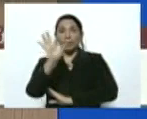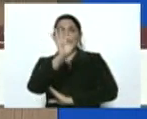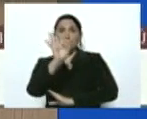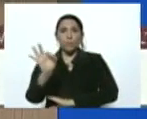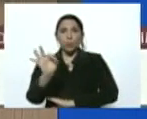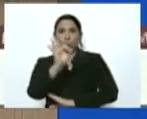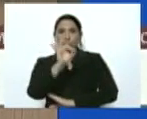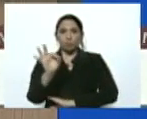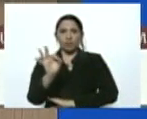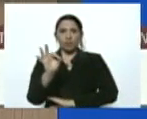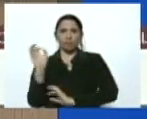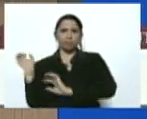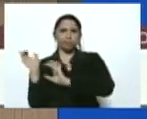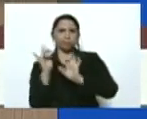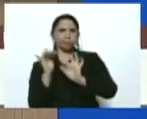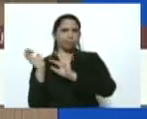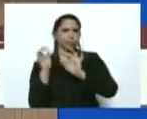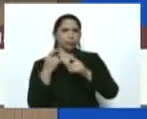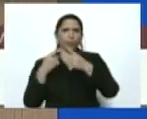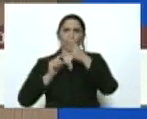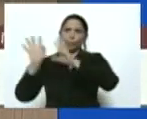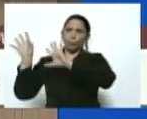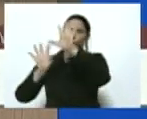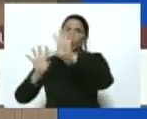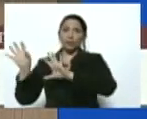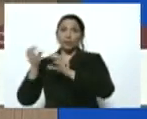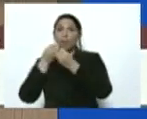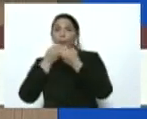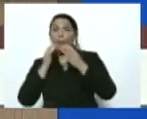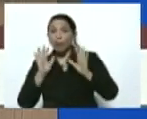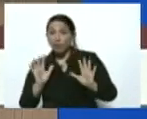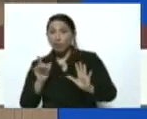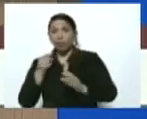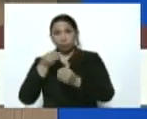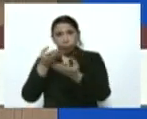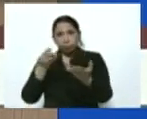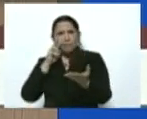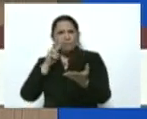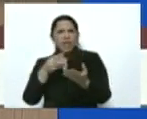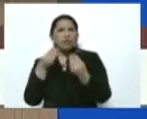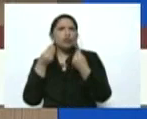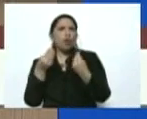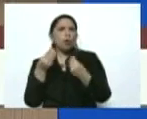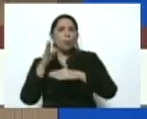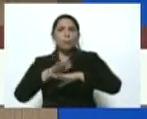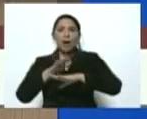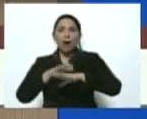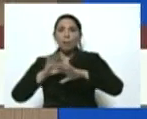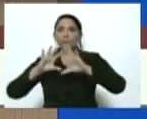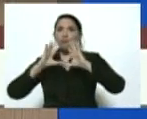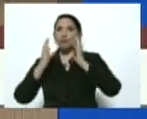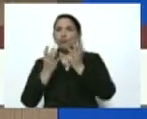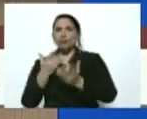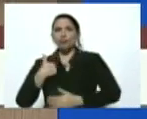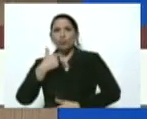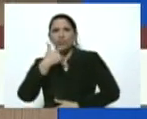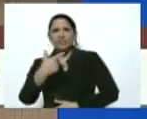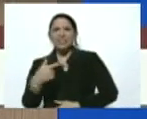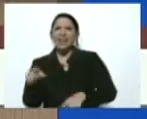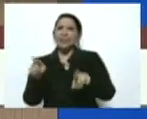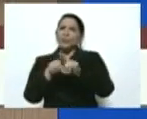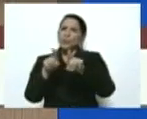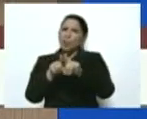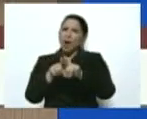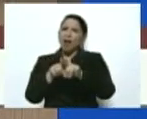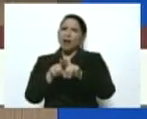provienen de otros países bueno eso si ustedes ven como es la situación en el mundo yo decía que se parece mucho